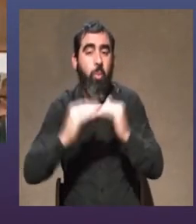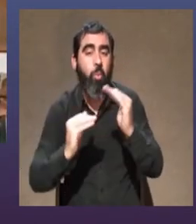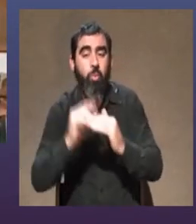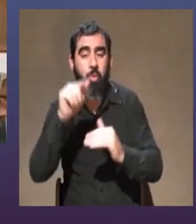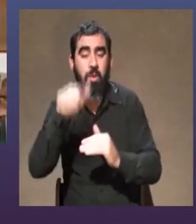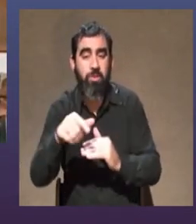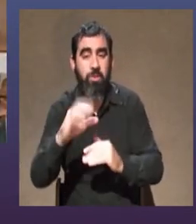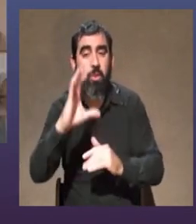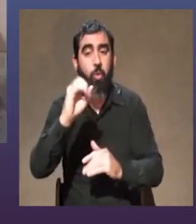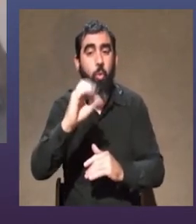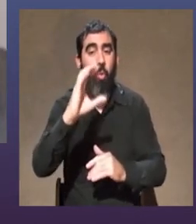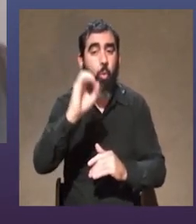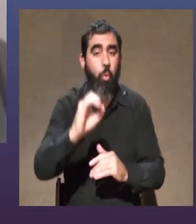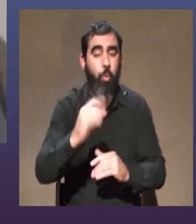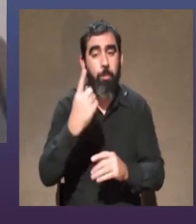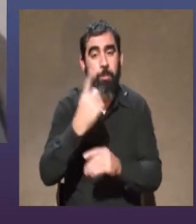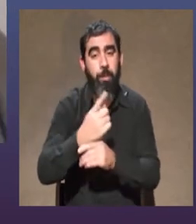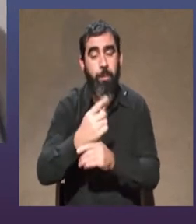¿Coco Rivero?